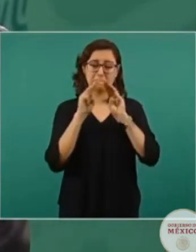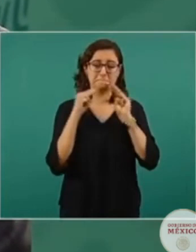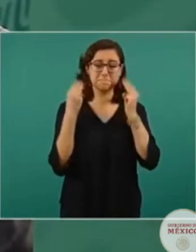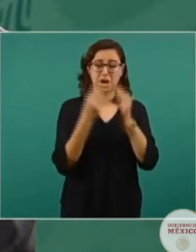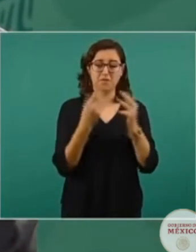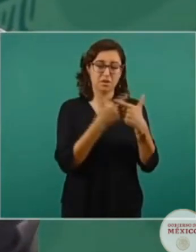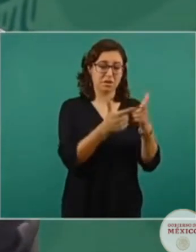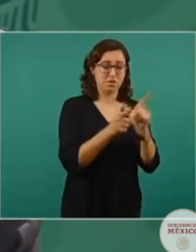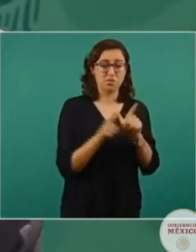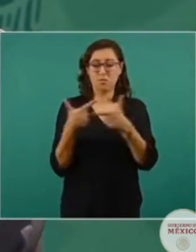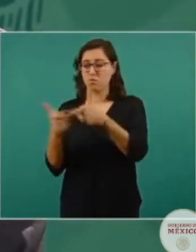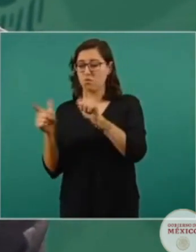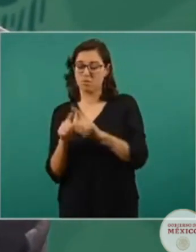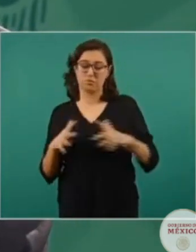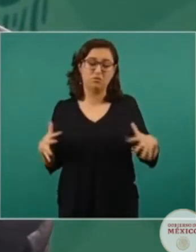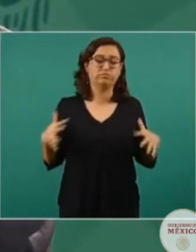grupos.